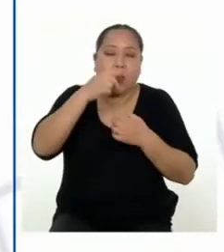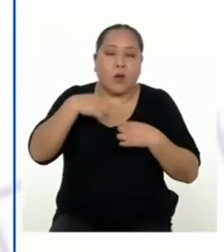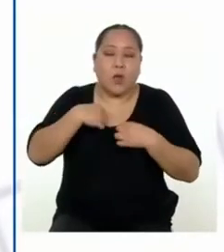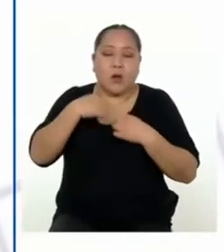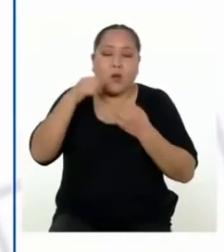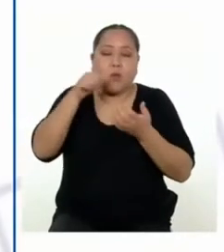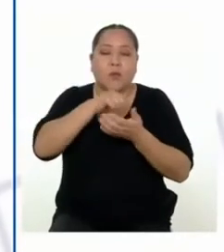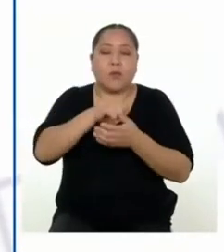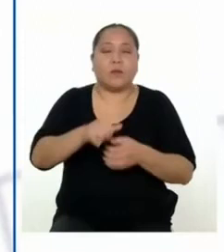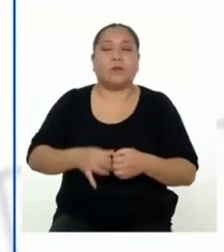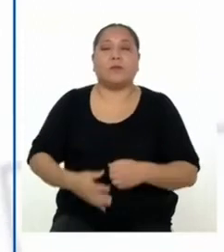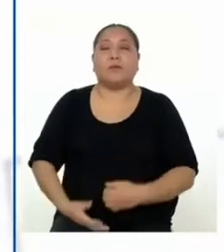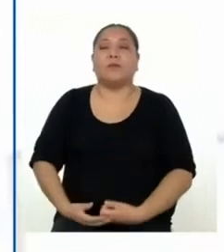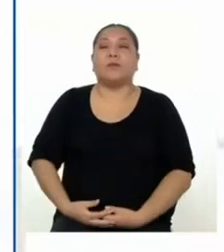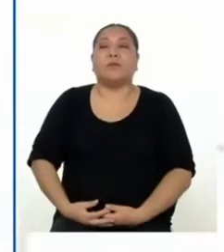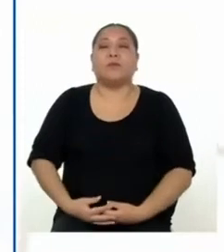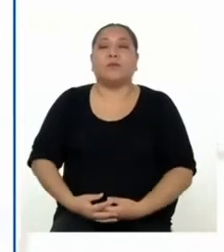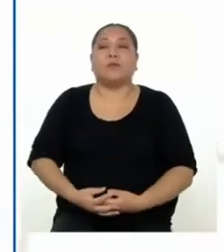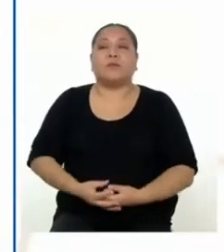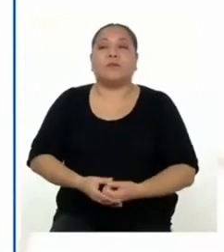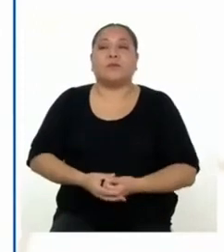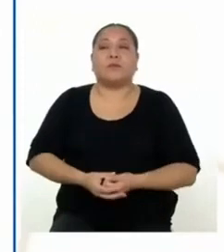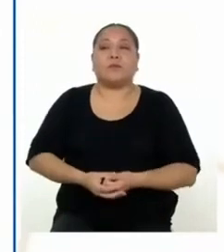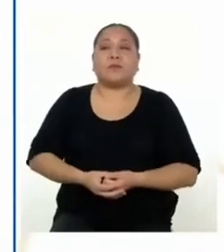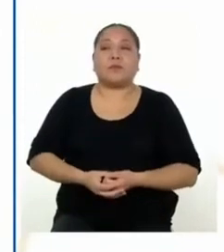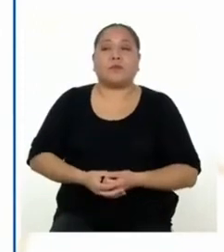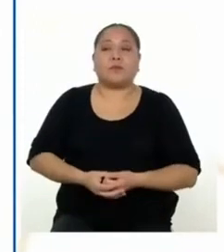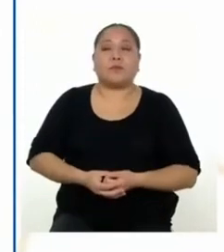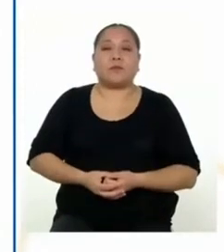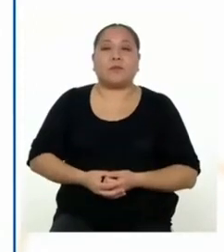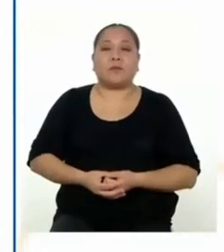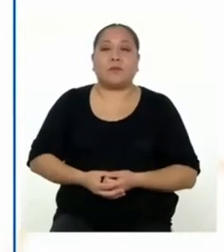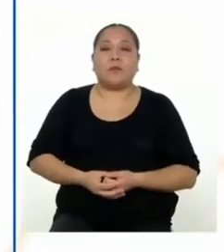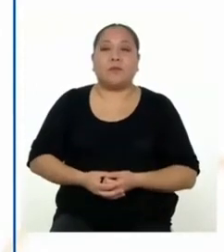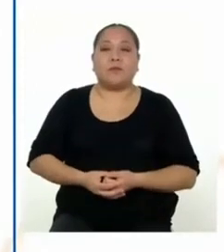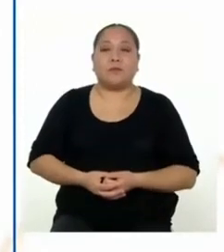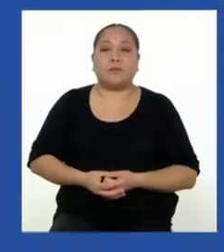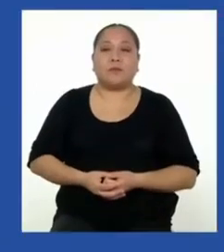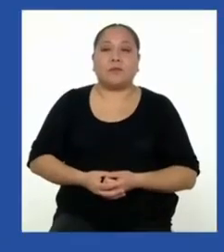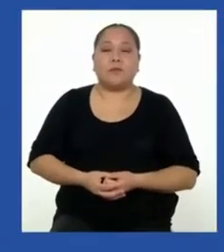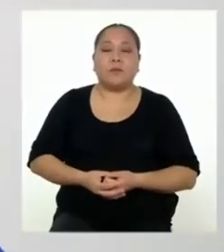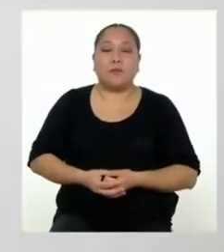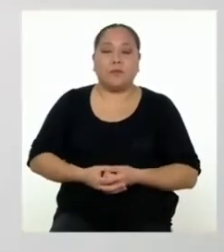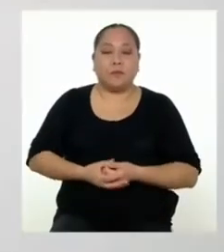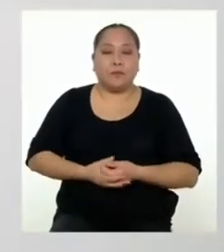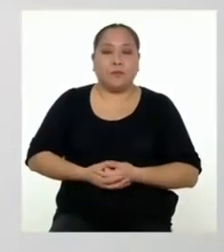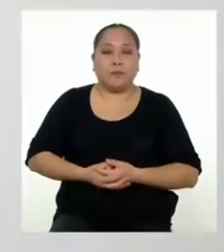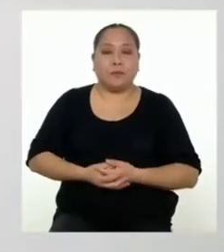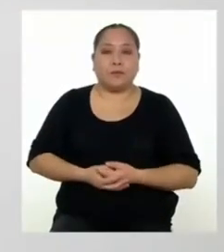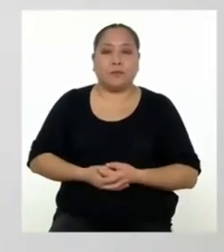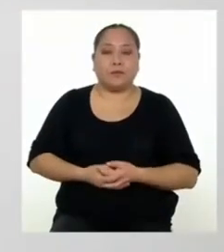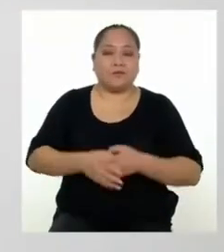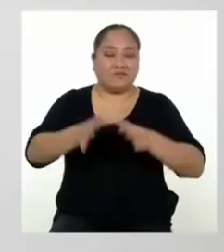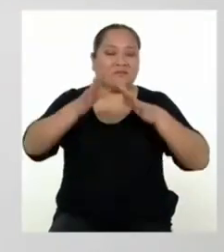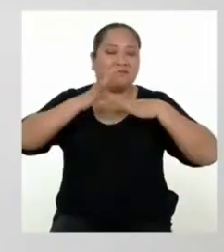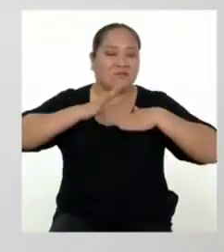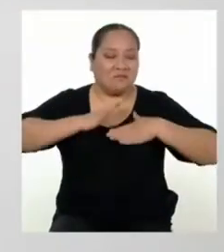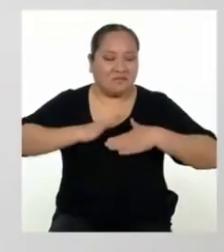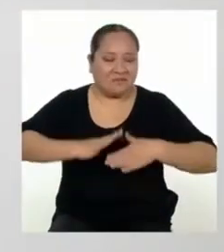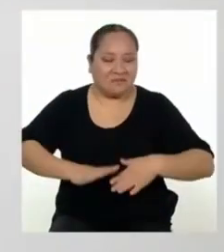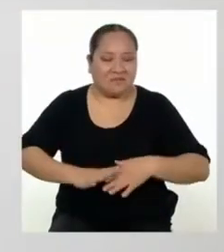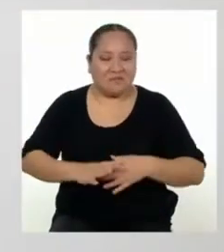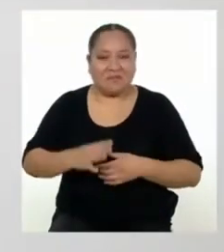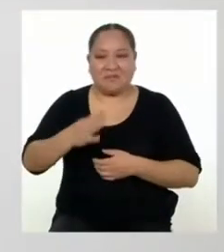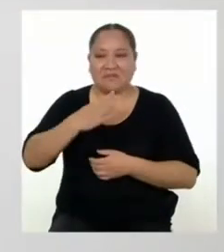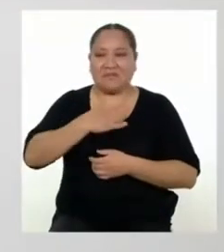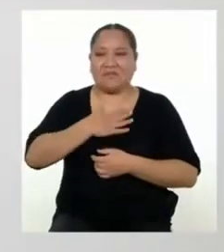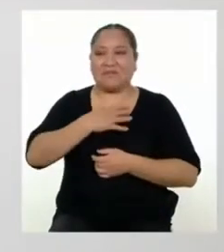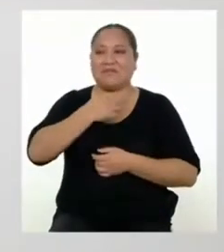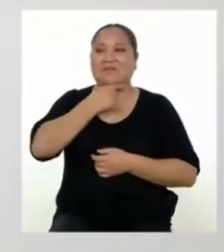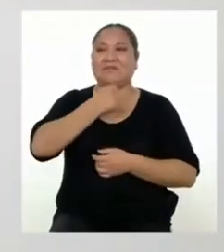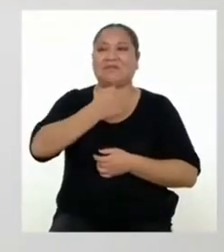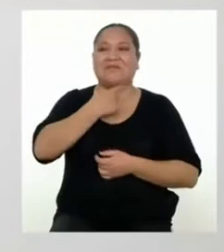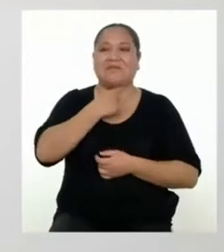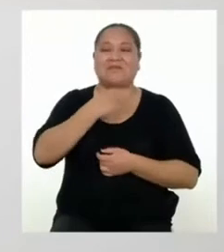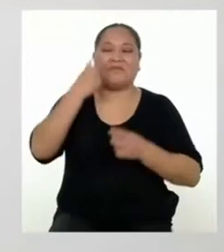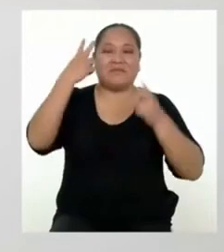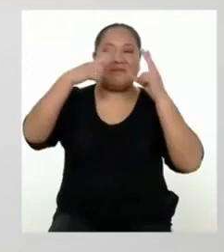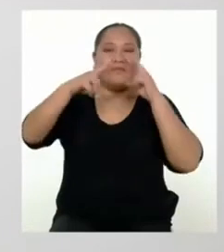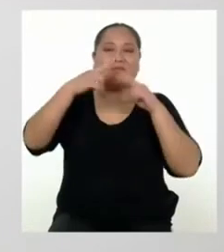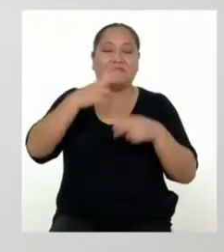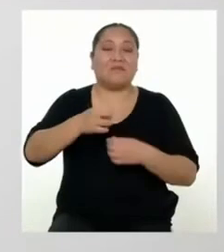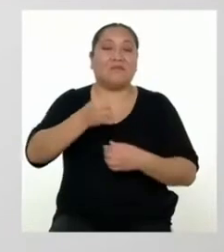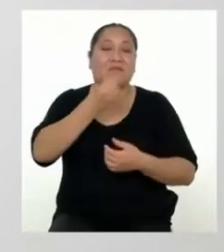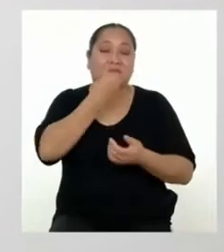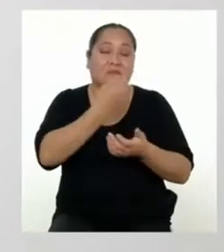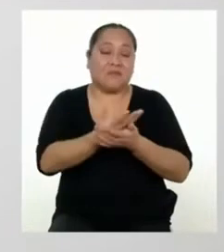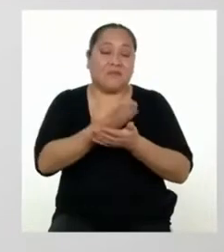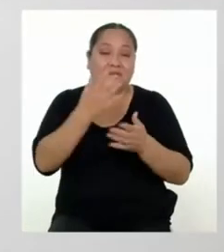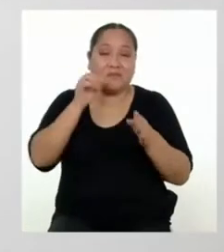la Tranquilo. A mí me gustaría resaltar que